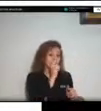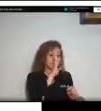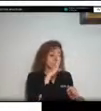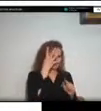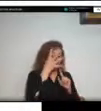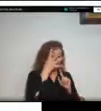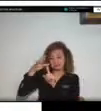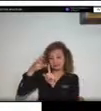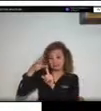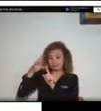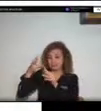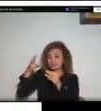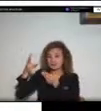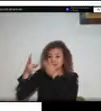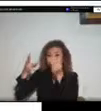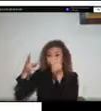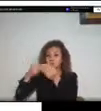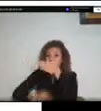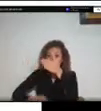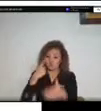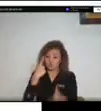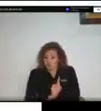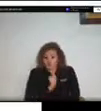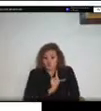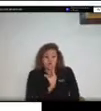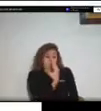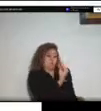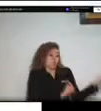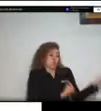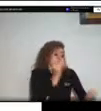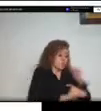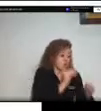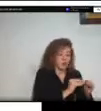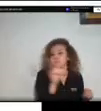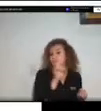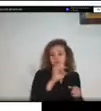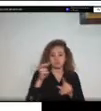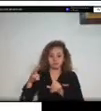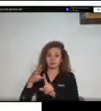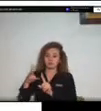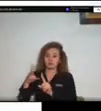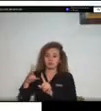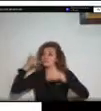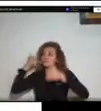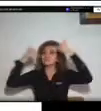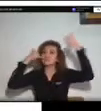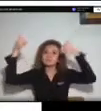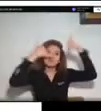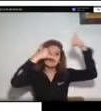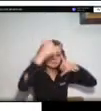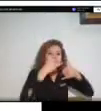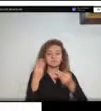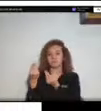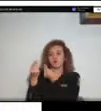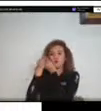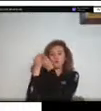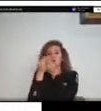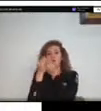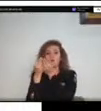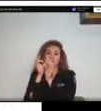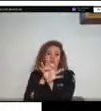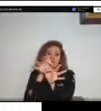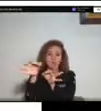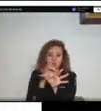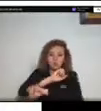contingencias no actuamos solos nosotros procedemos a hacer la activación de los consejos municipales de gestión de riesgo dependiendo